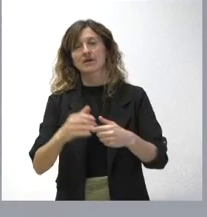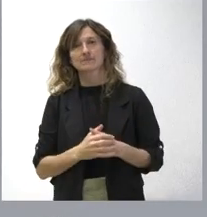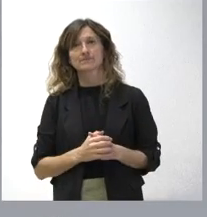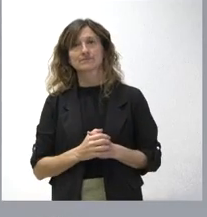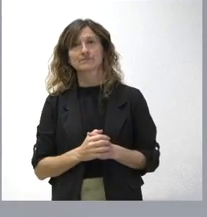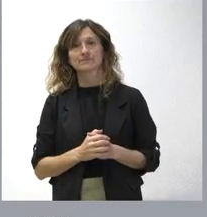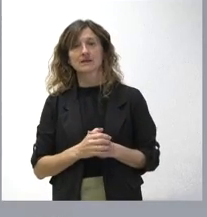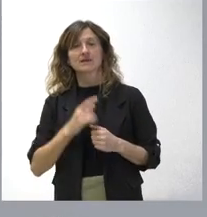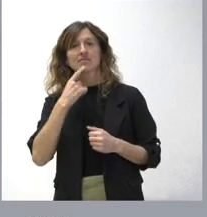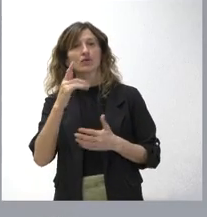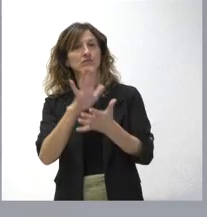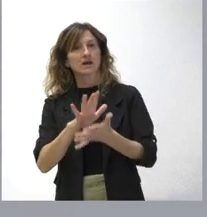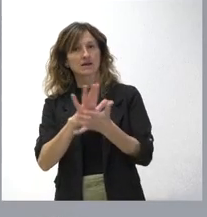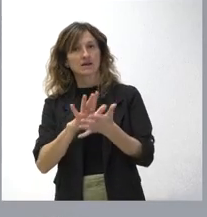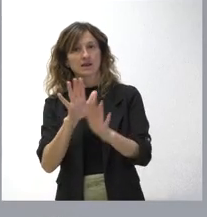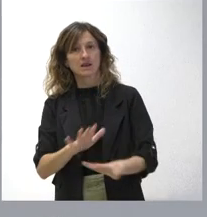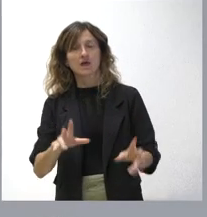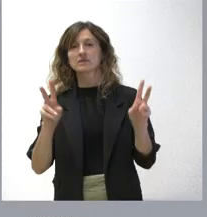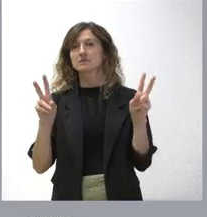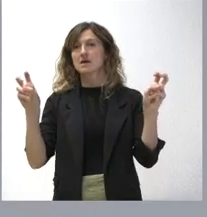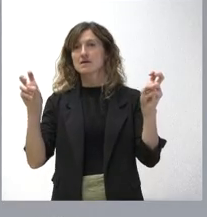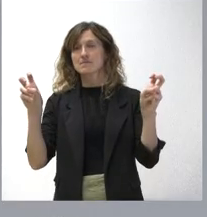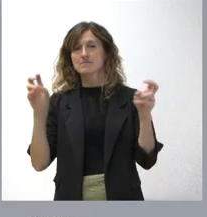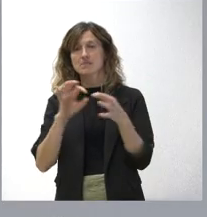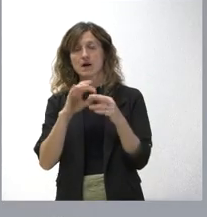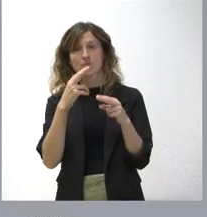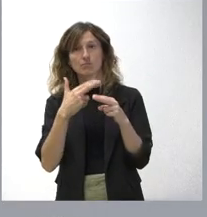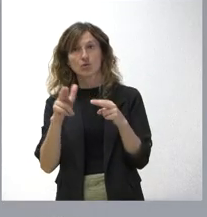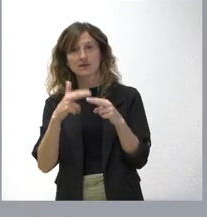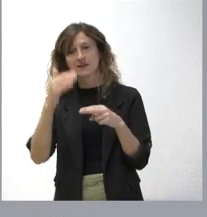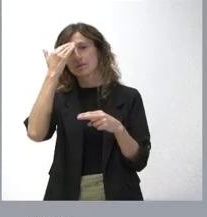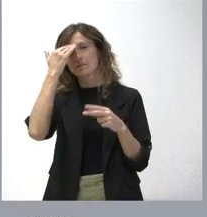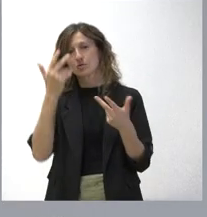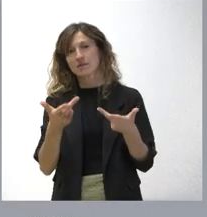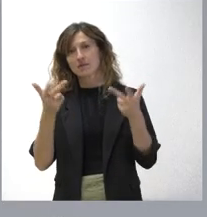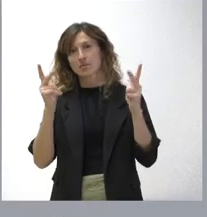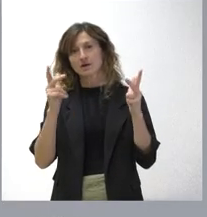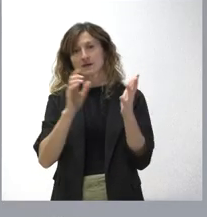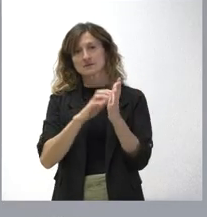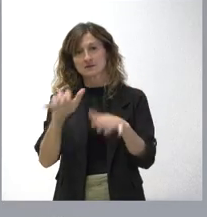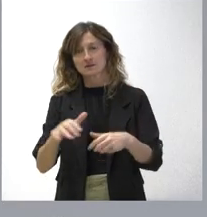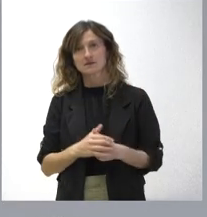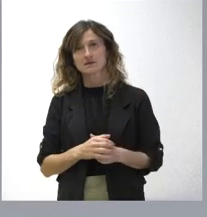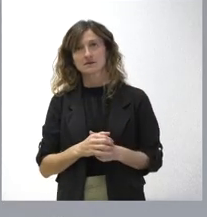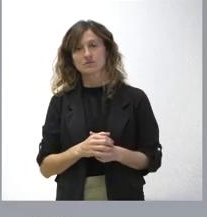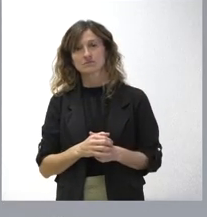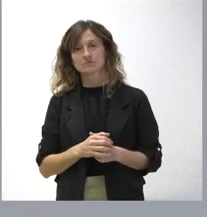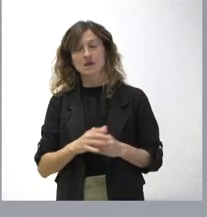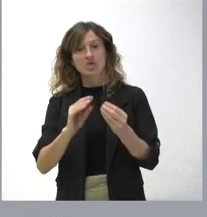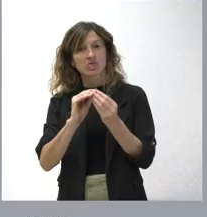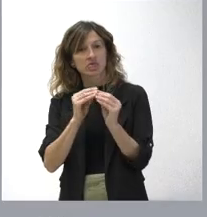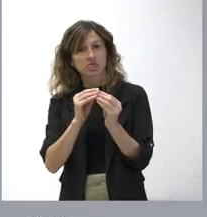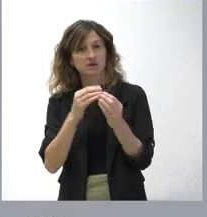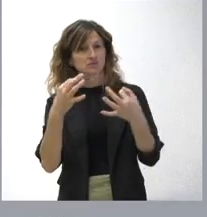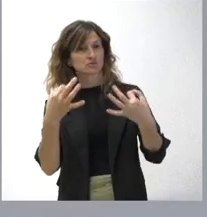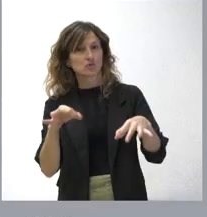O sea, que tranquilidad en lo que se refiere a las políticas de memoria democrática en la comunidad, que se han desarrollado de manera